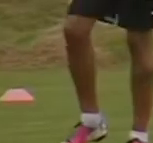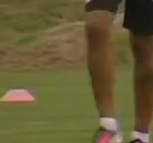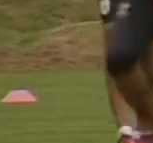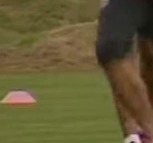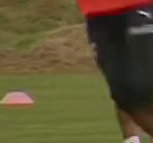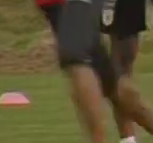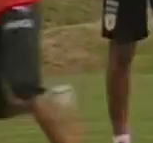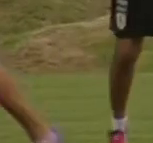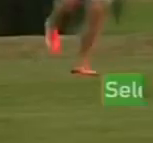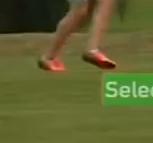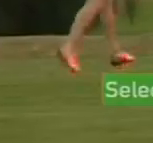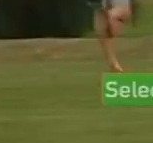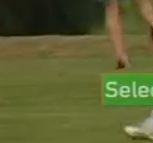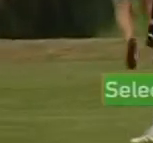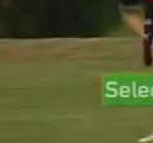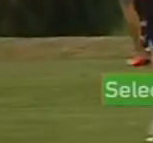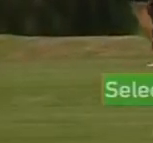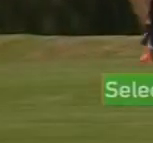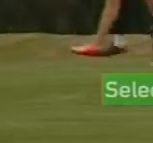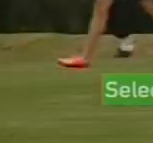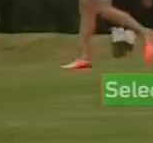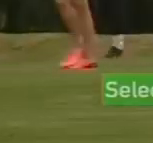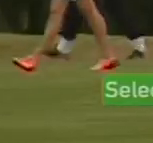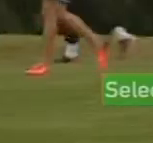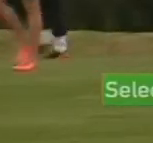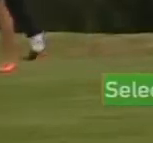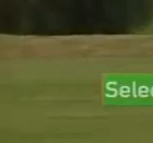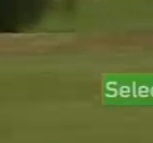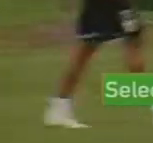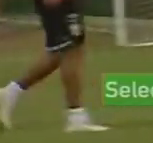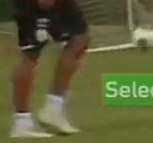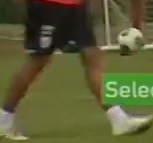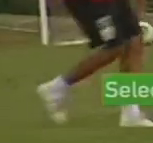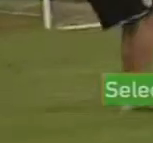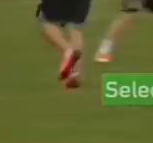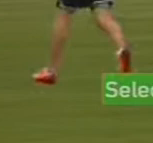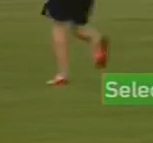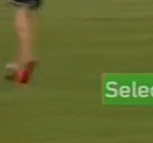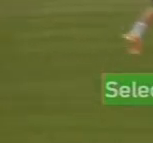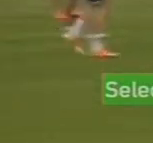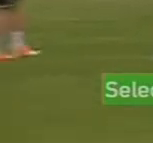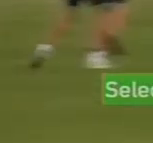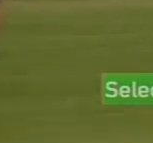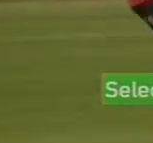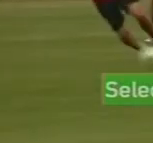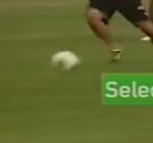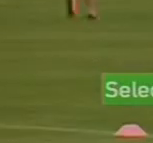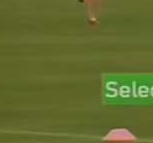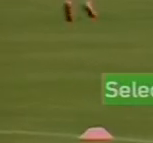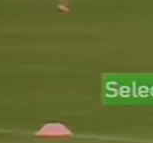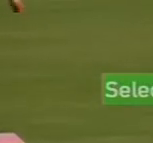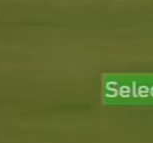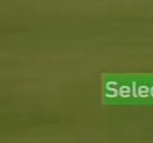Se conoció la lista de convocados a la selección para los partidos ante Colombia y Perú Son 26 futbolistas,